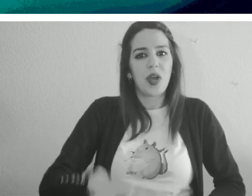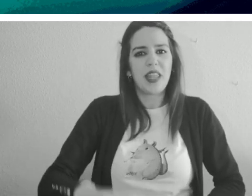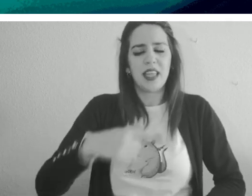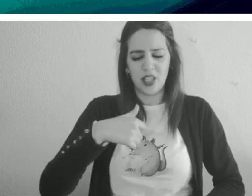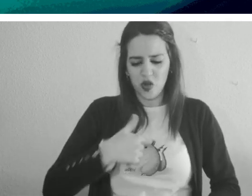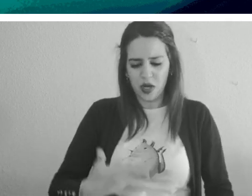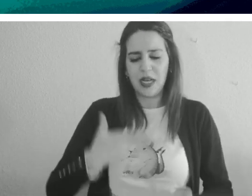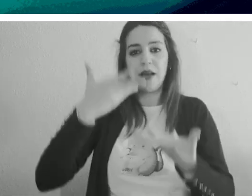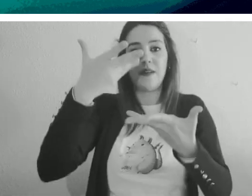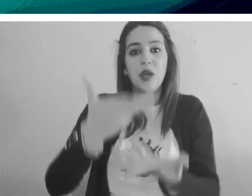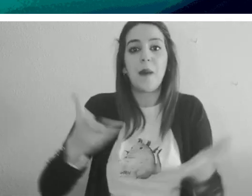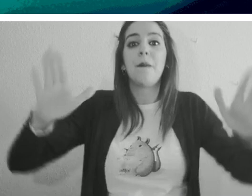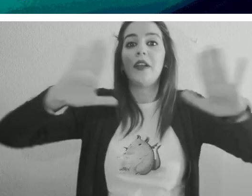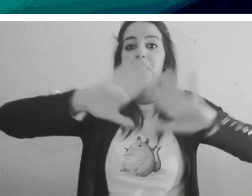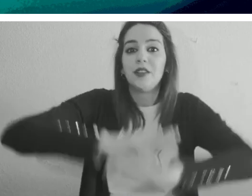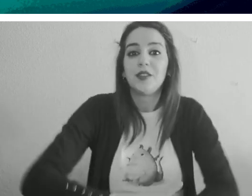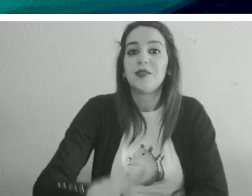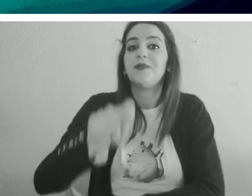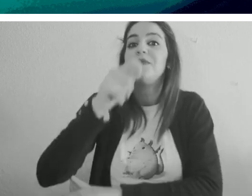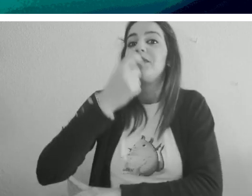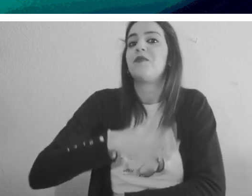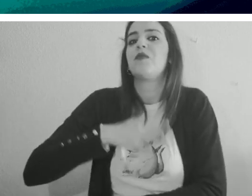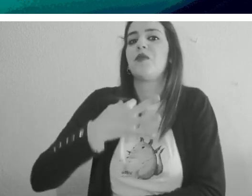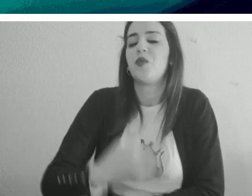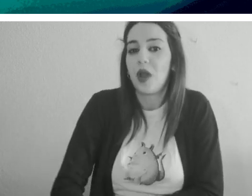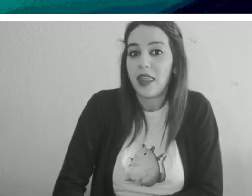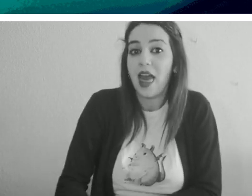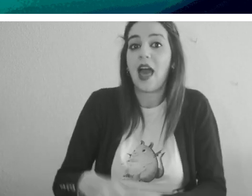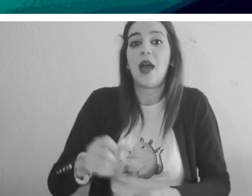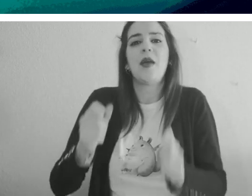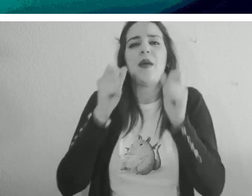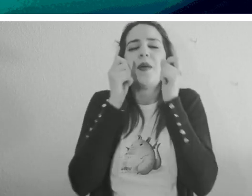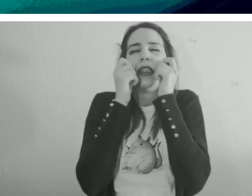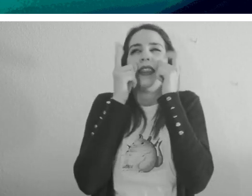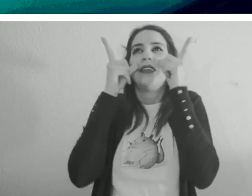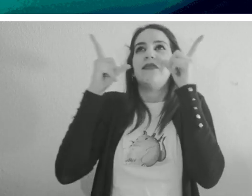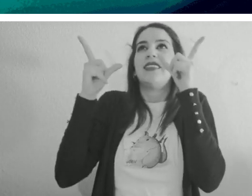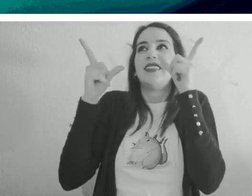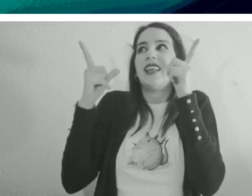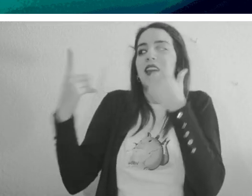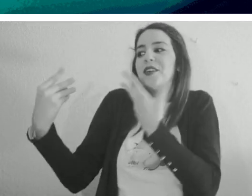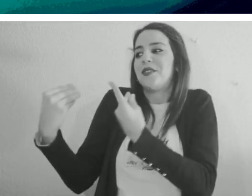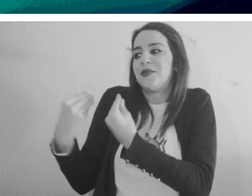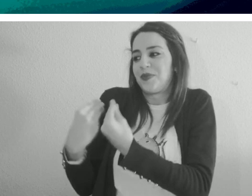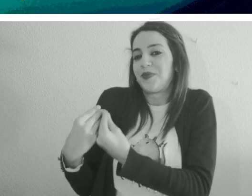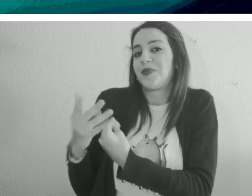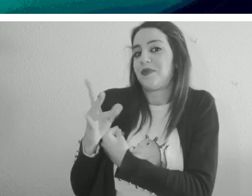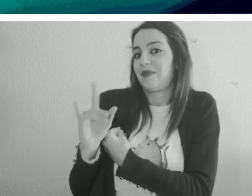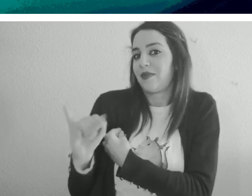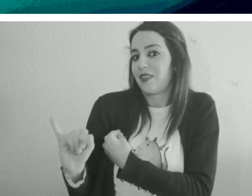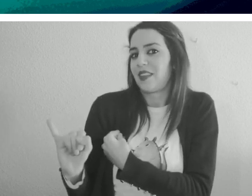cumplan durante la noche y que al despertar los sientan junto a ellos. Solo tienen que